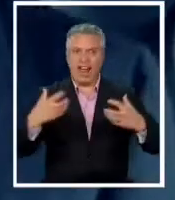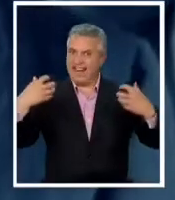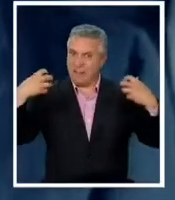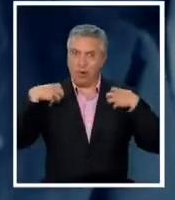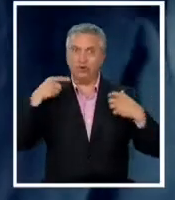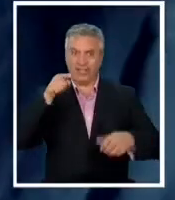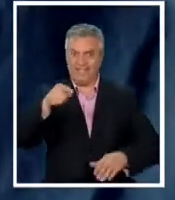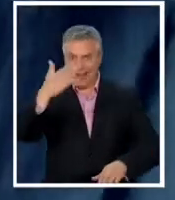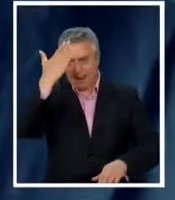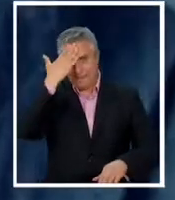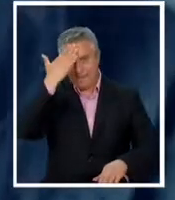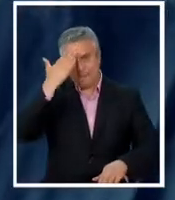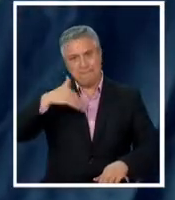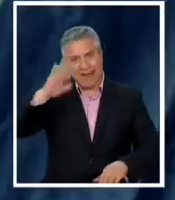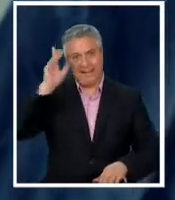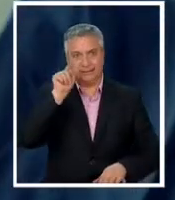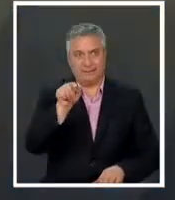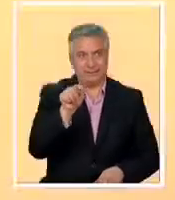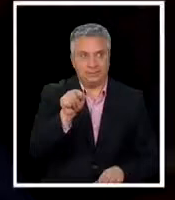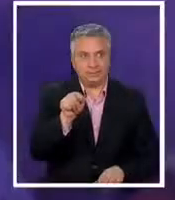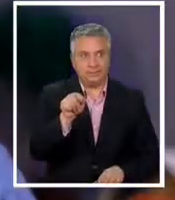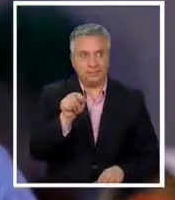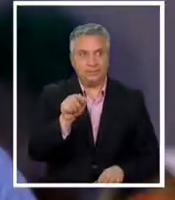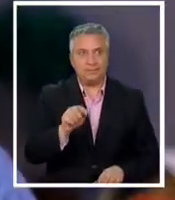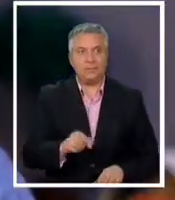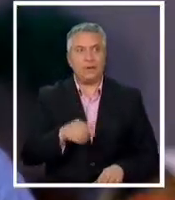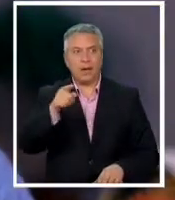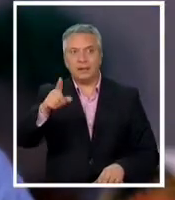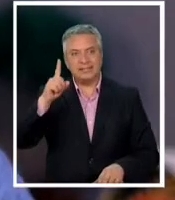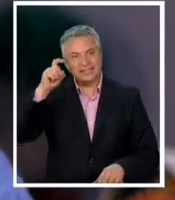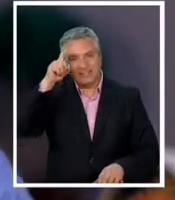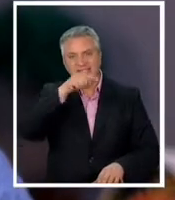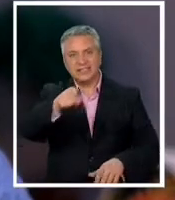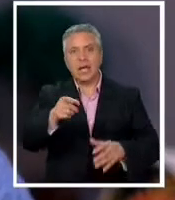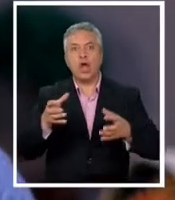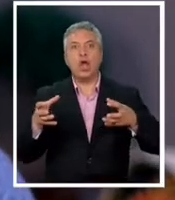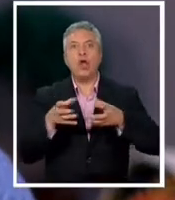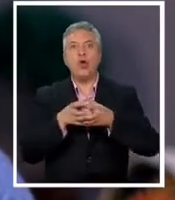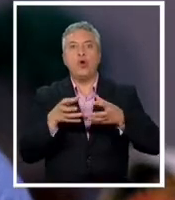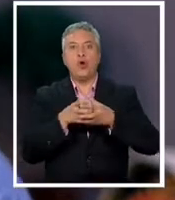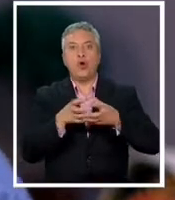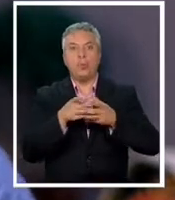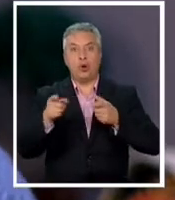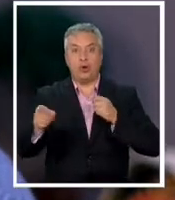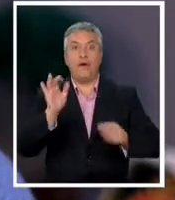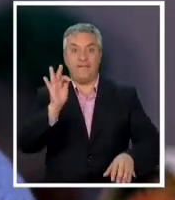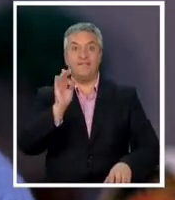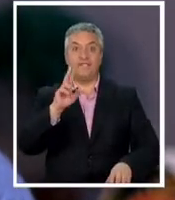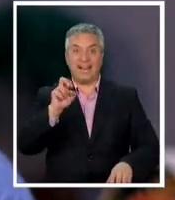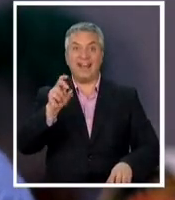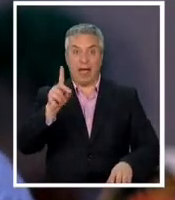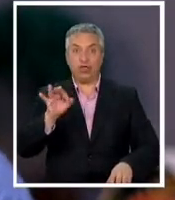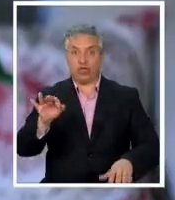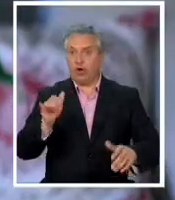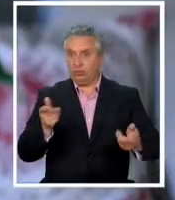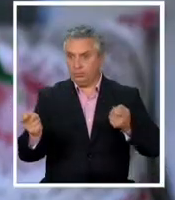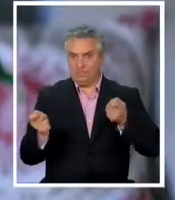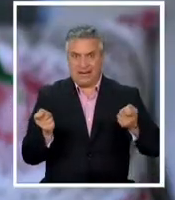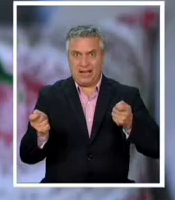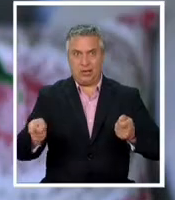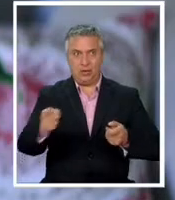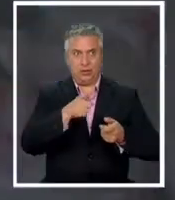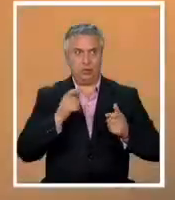chilena Es difícil que tengan el grupo y el manejo que tuvo Fernando con los jugadores